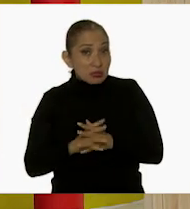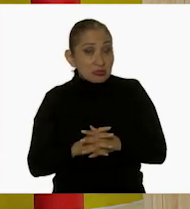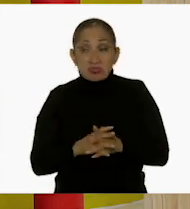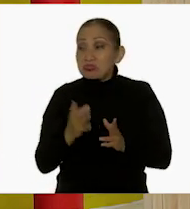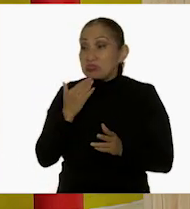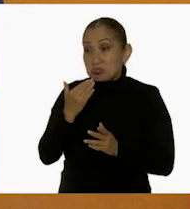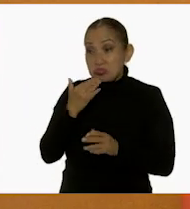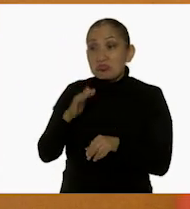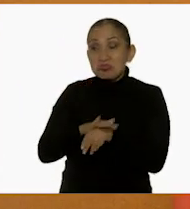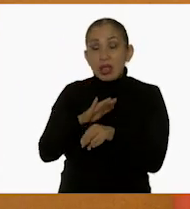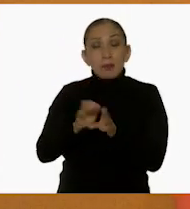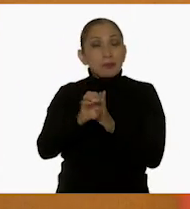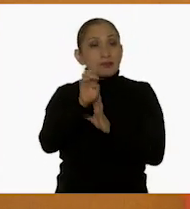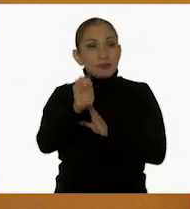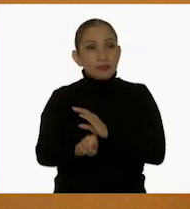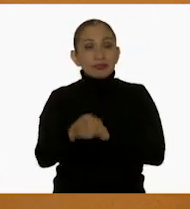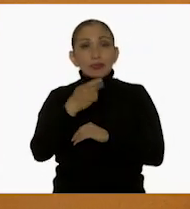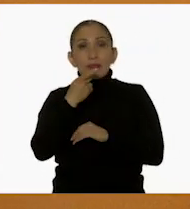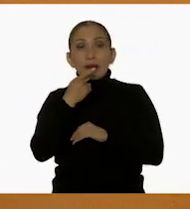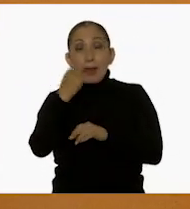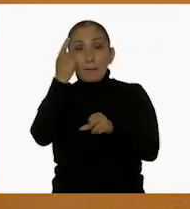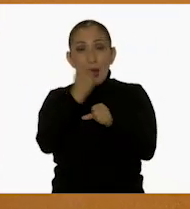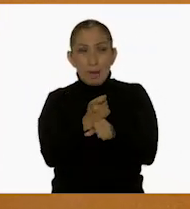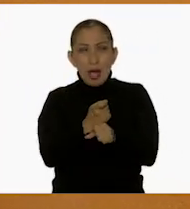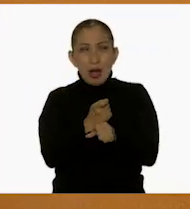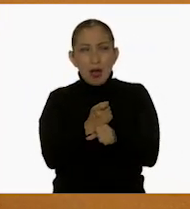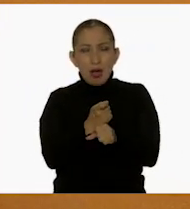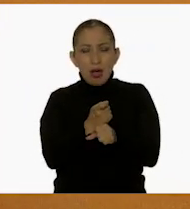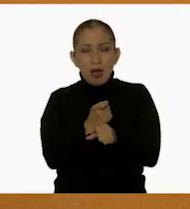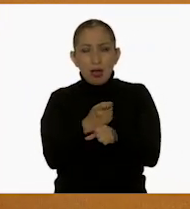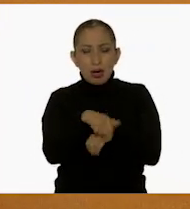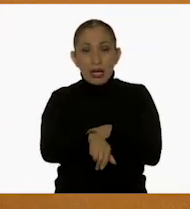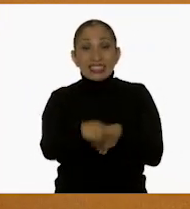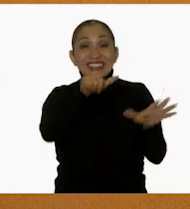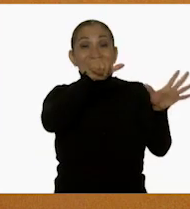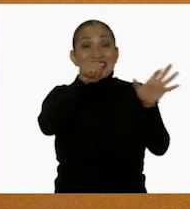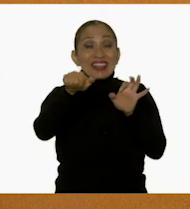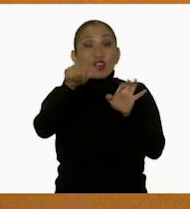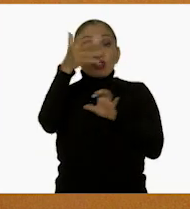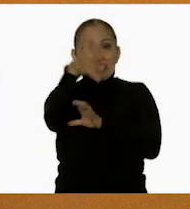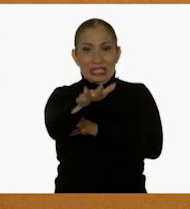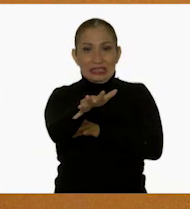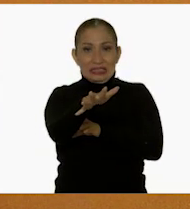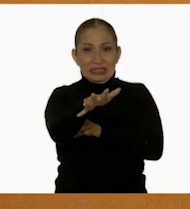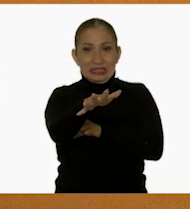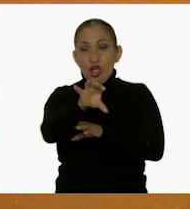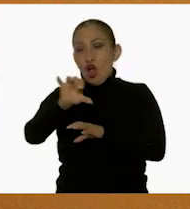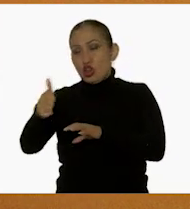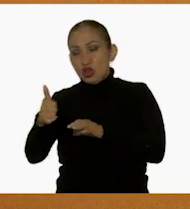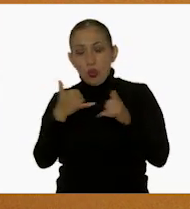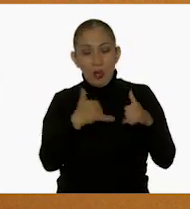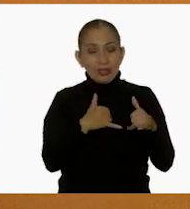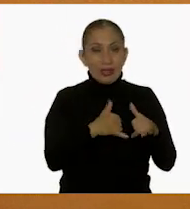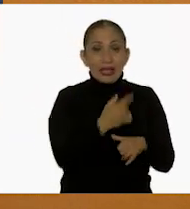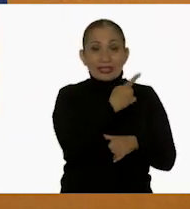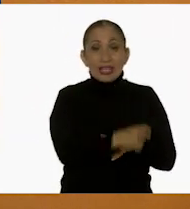Muy bien, excelente. Por ejemplo, estábamos hablando que el primero, si no mal recuerdo, déjenme ver, costaba 610. Y el otro juguete costaba 120. Podríamos